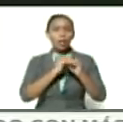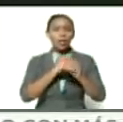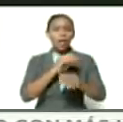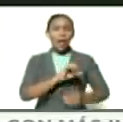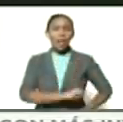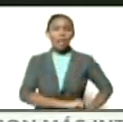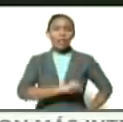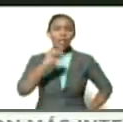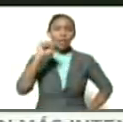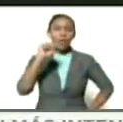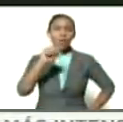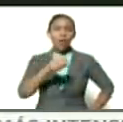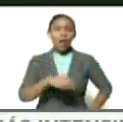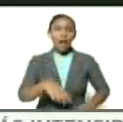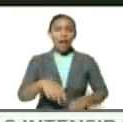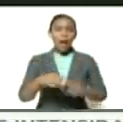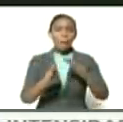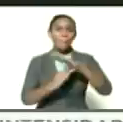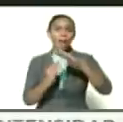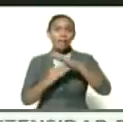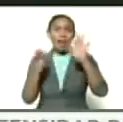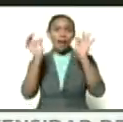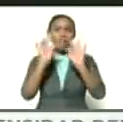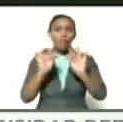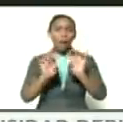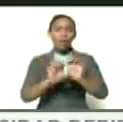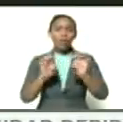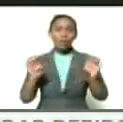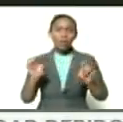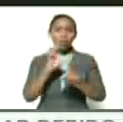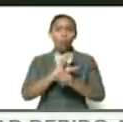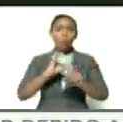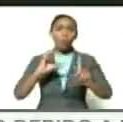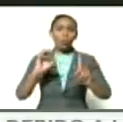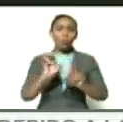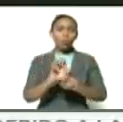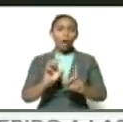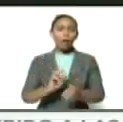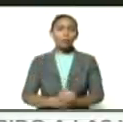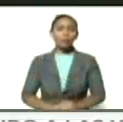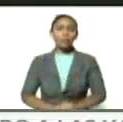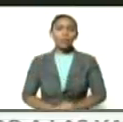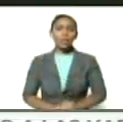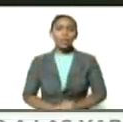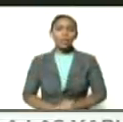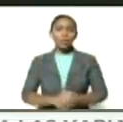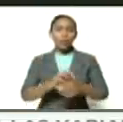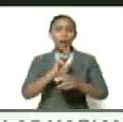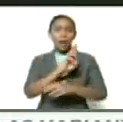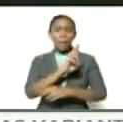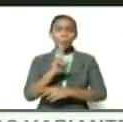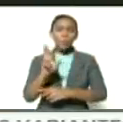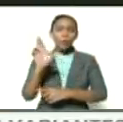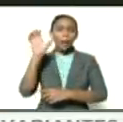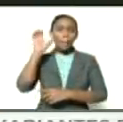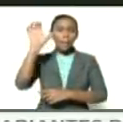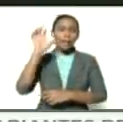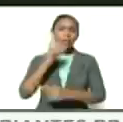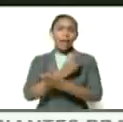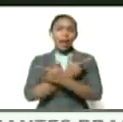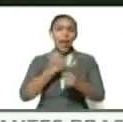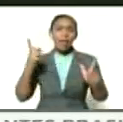libertador esgrime las bases del modelo educativo cultural de una república de una patria libre